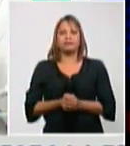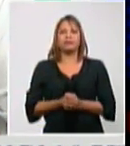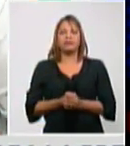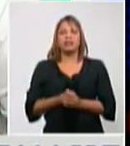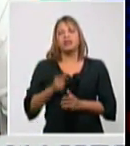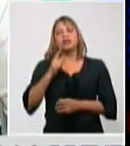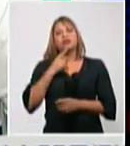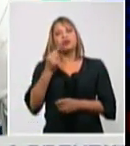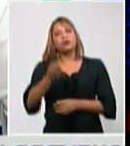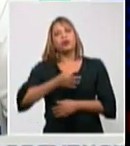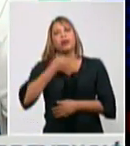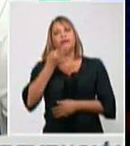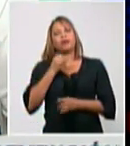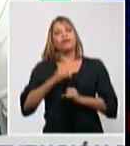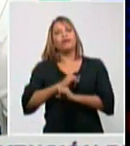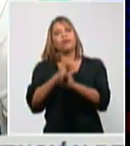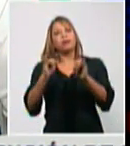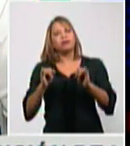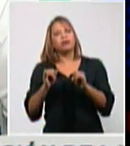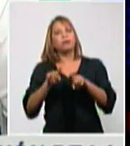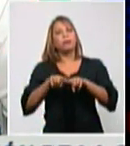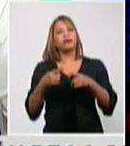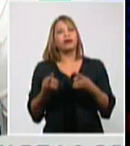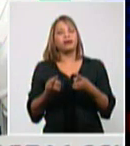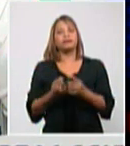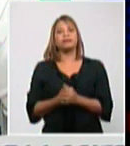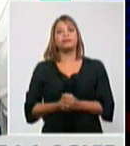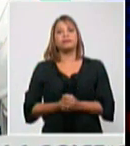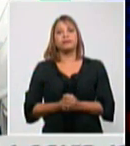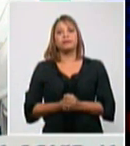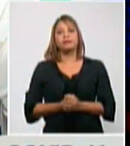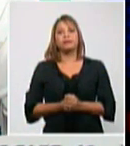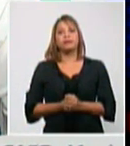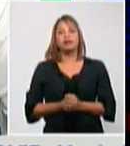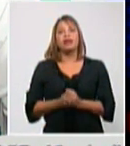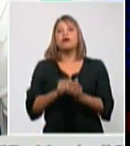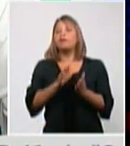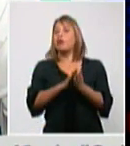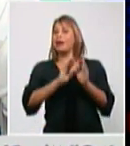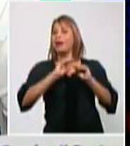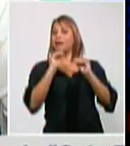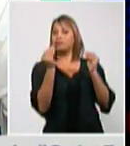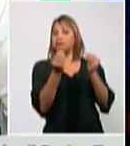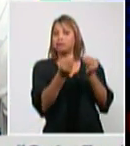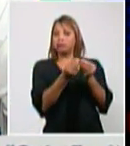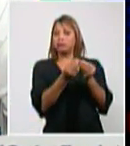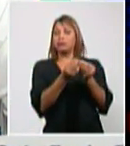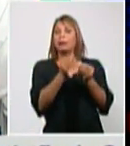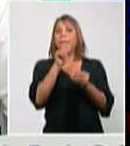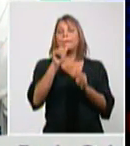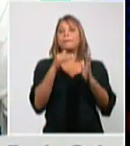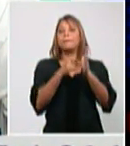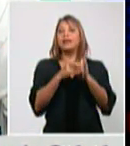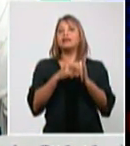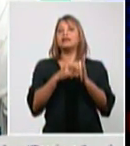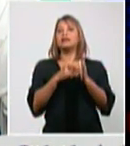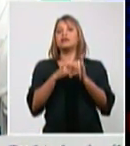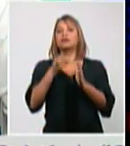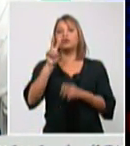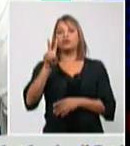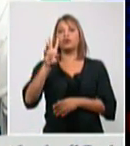información ya que ya se acumulan 1.248